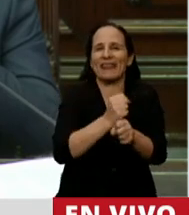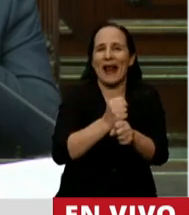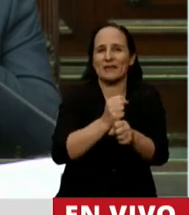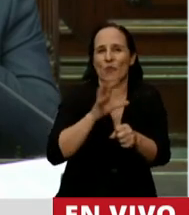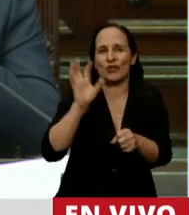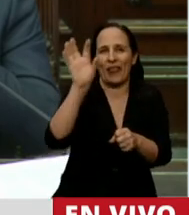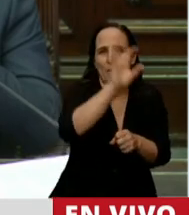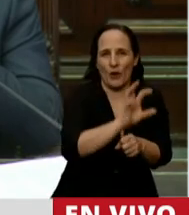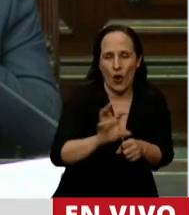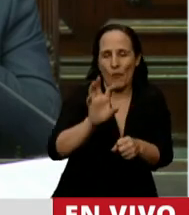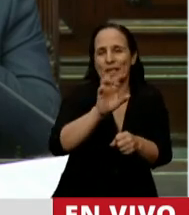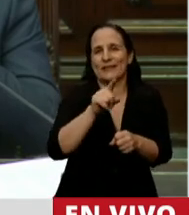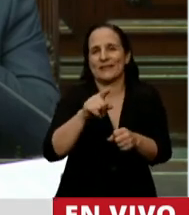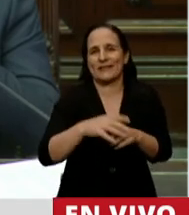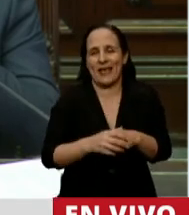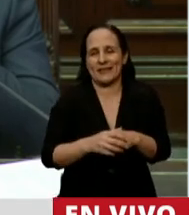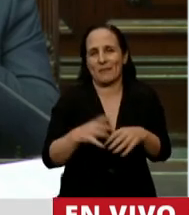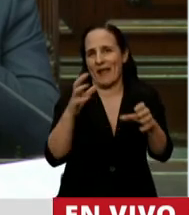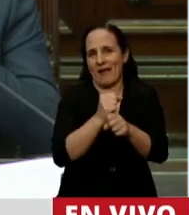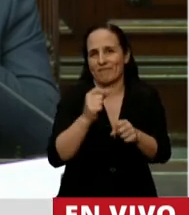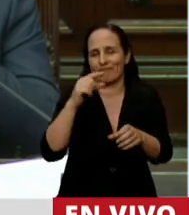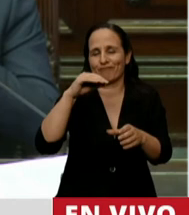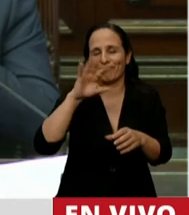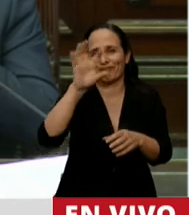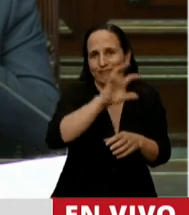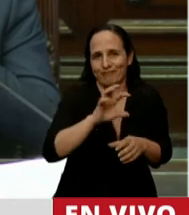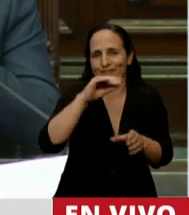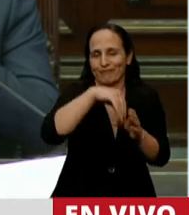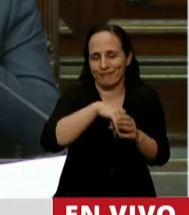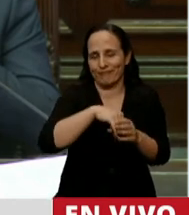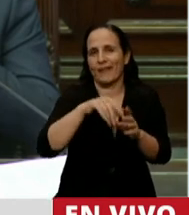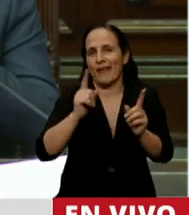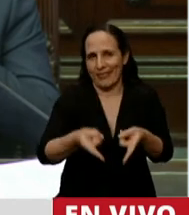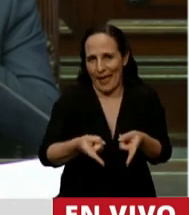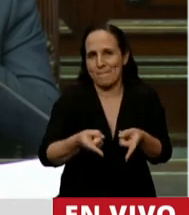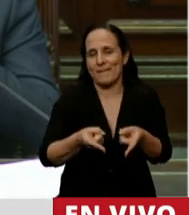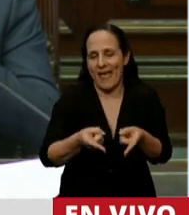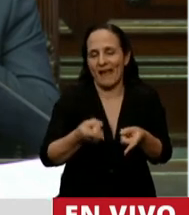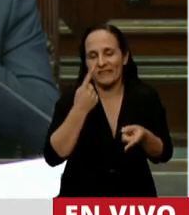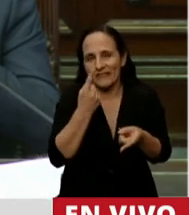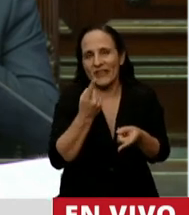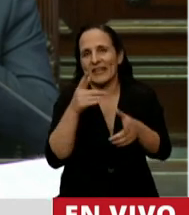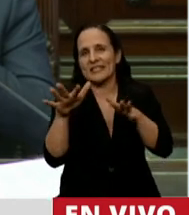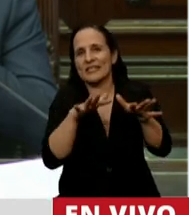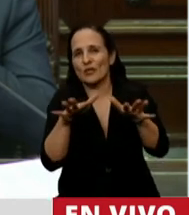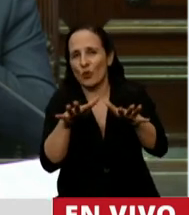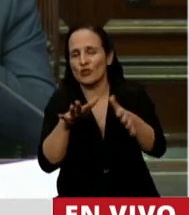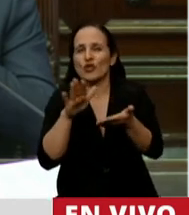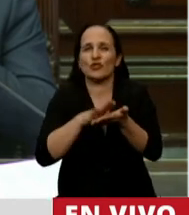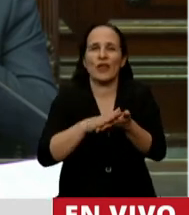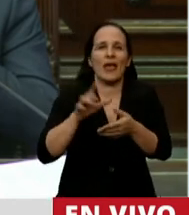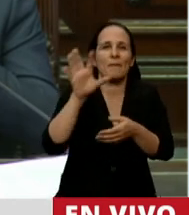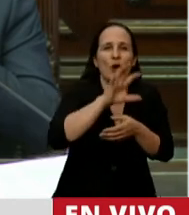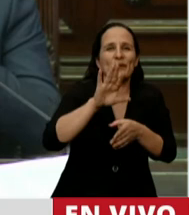provincias, el transporte urbano de pasajeros en el interior, y también atender la situación de algunas deudas de